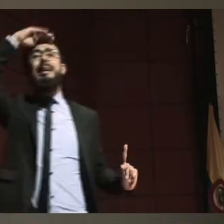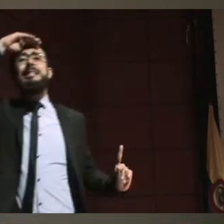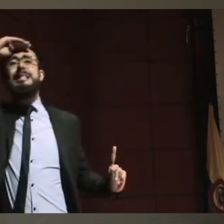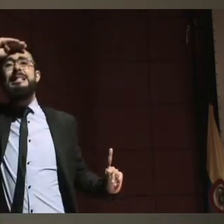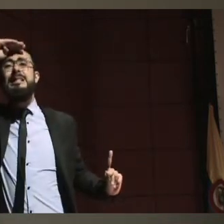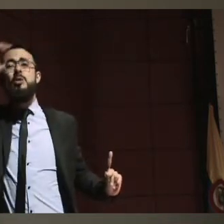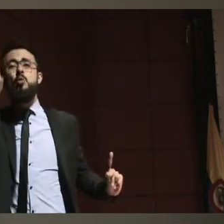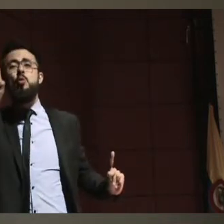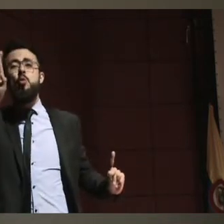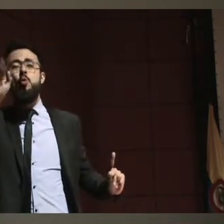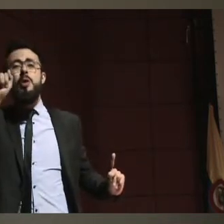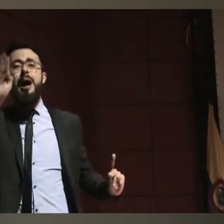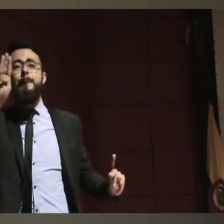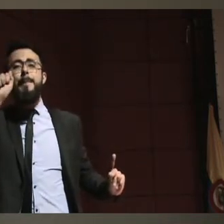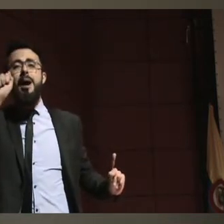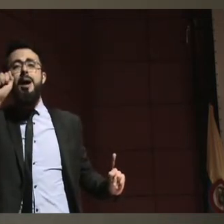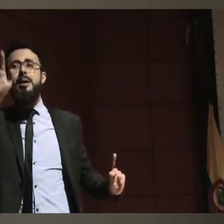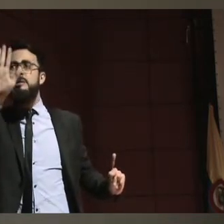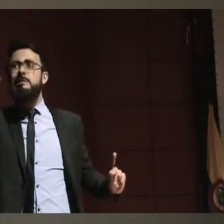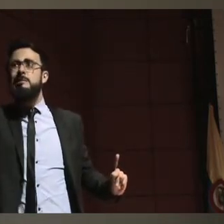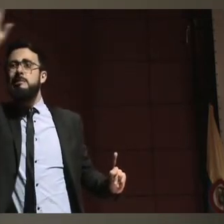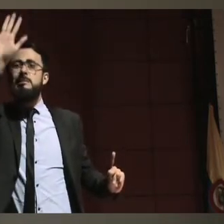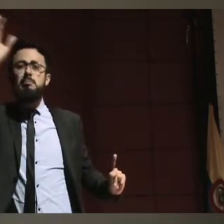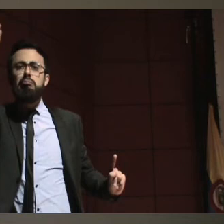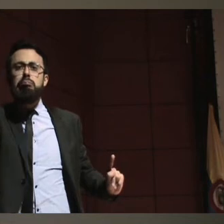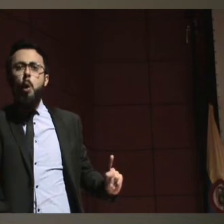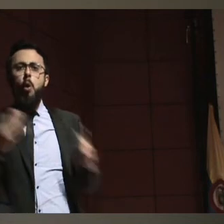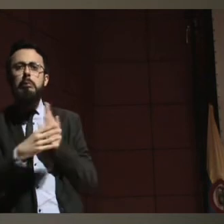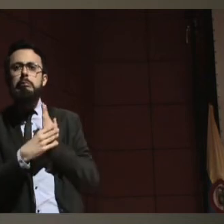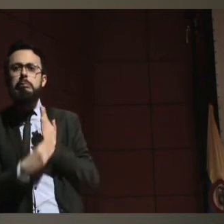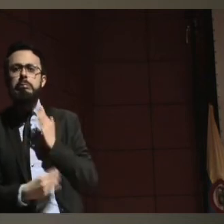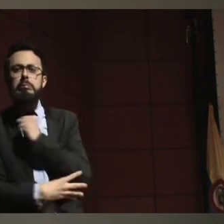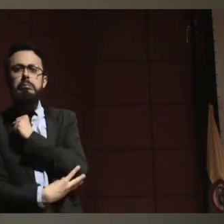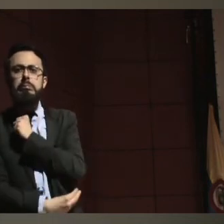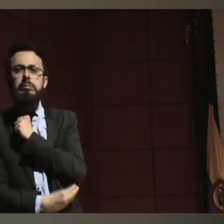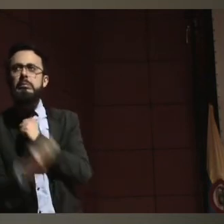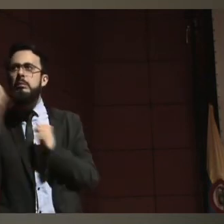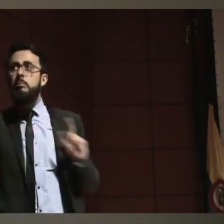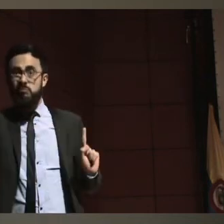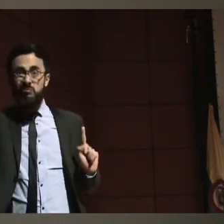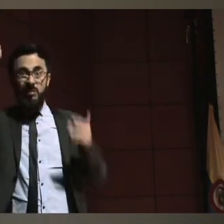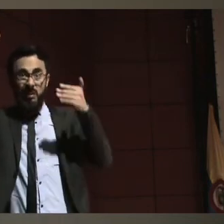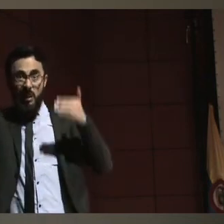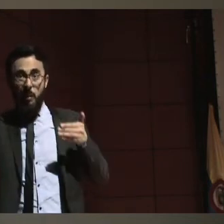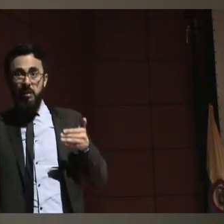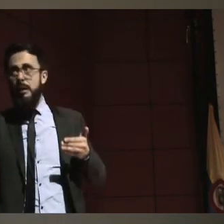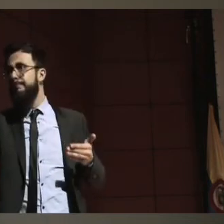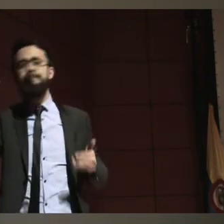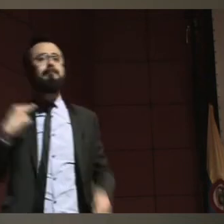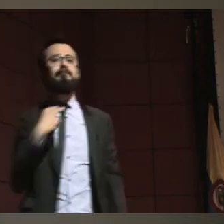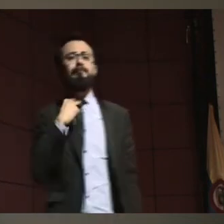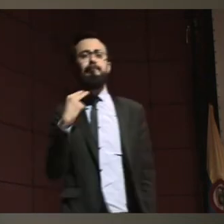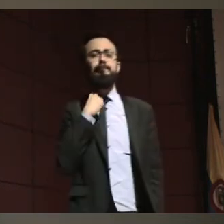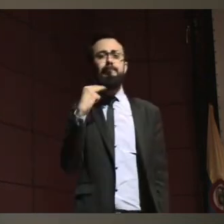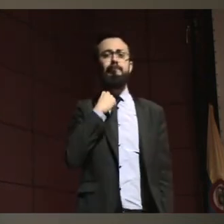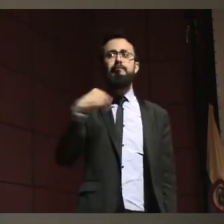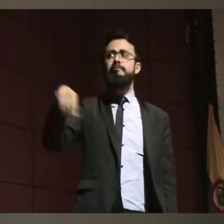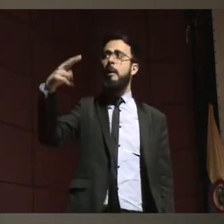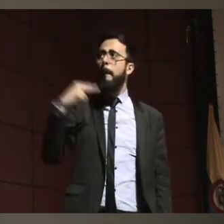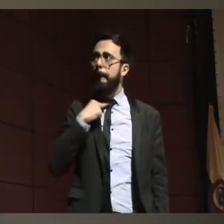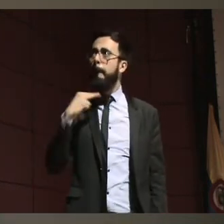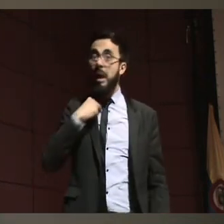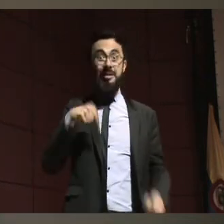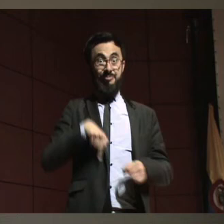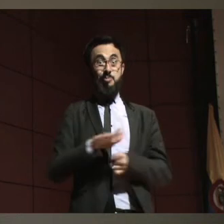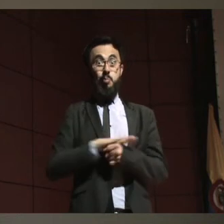esa idea que tienen el resto de personas con relación a lo que puede ser una persona con discapacidad y